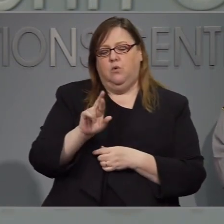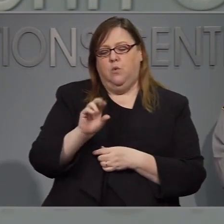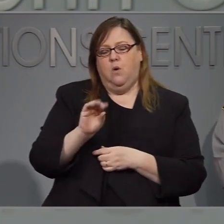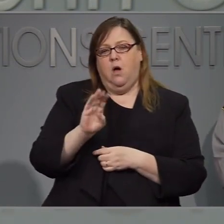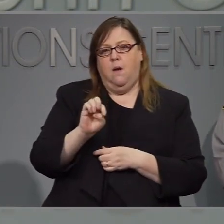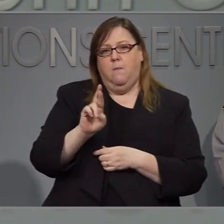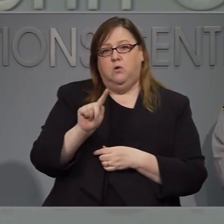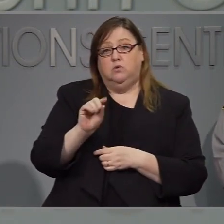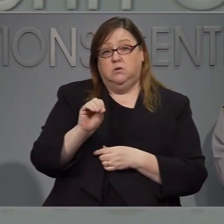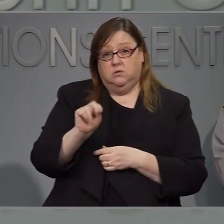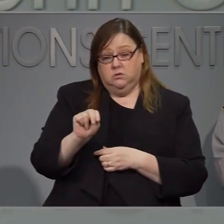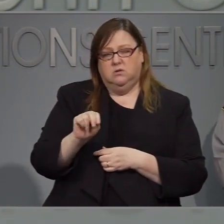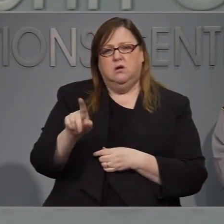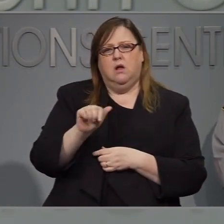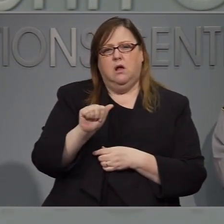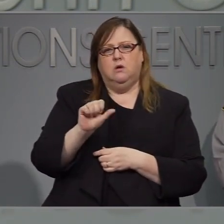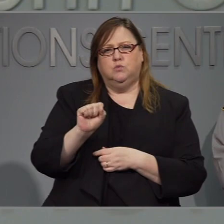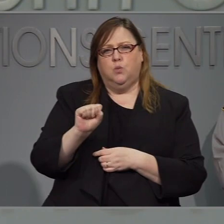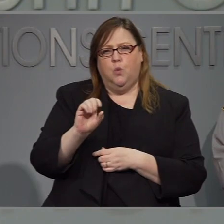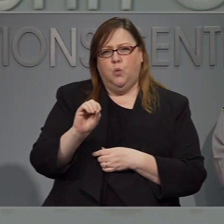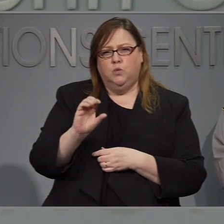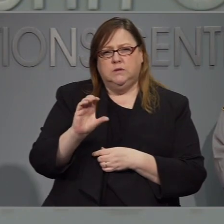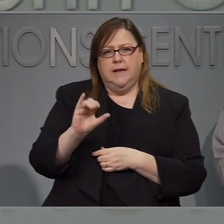Quiero y va a presiones o si hay de pres.